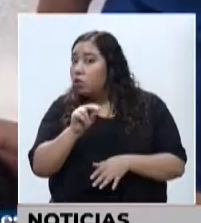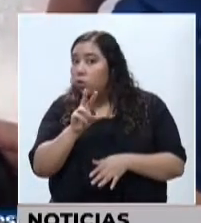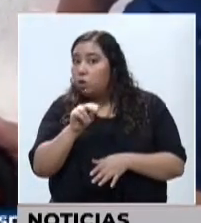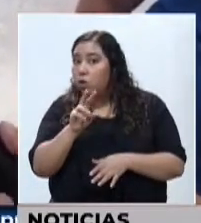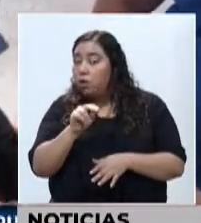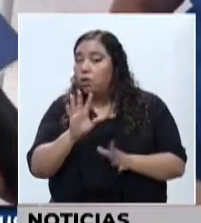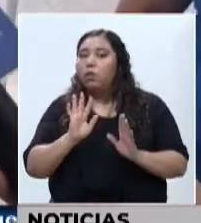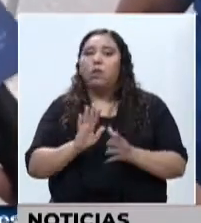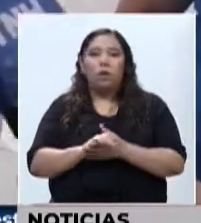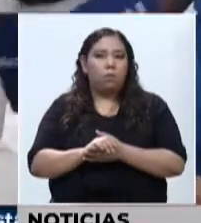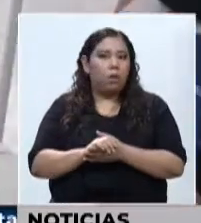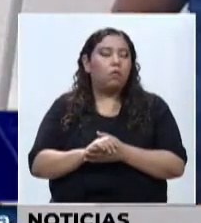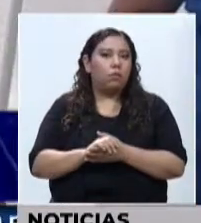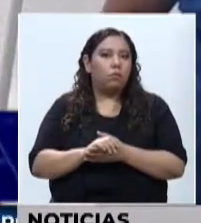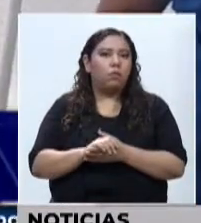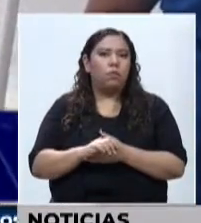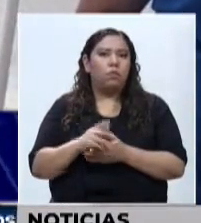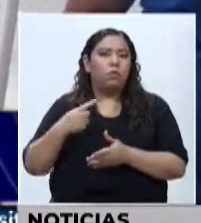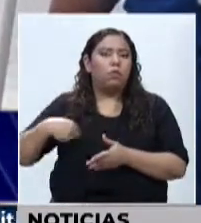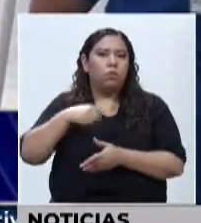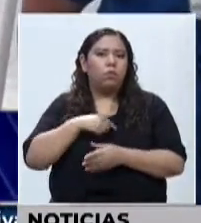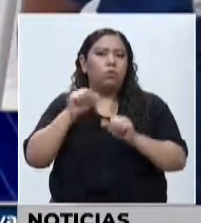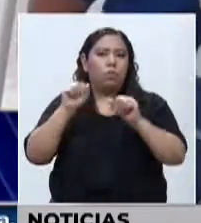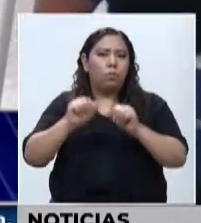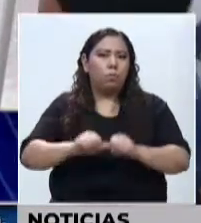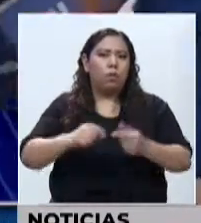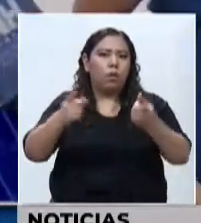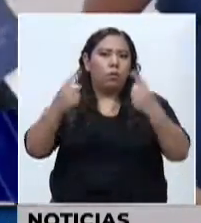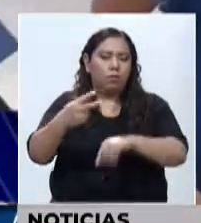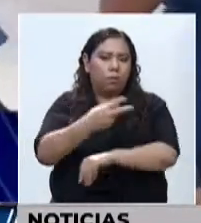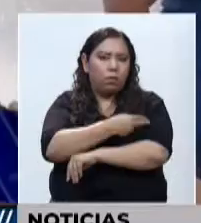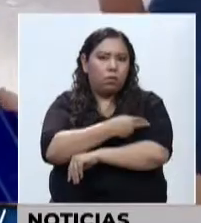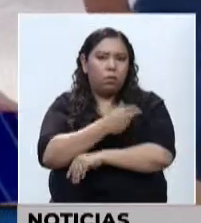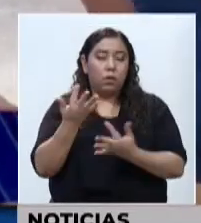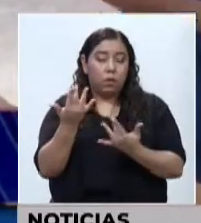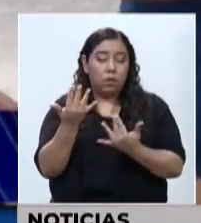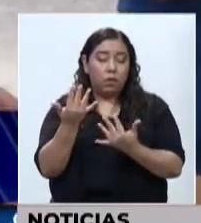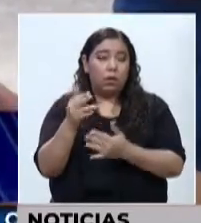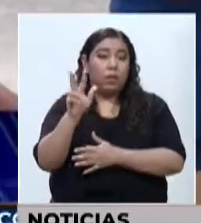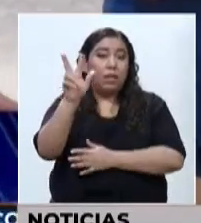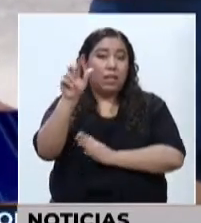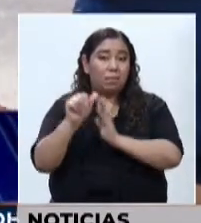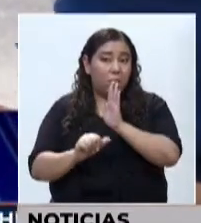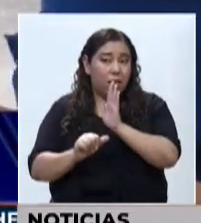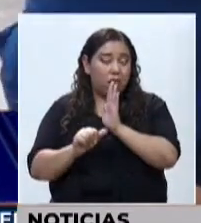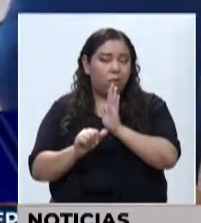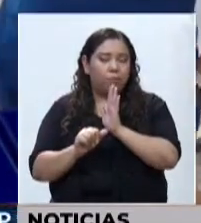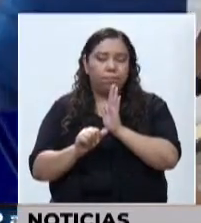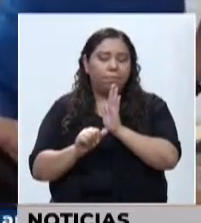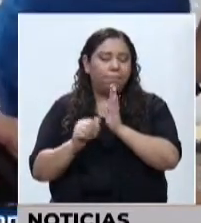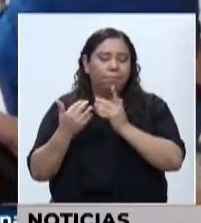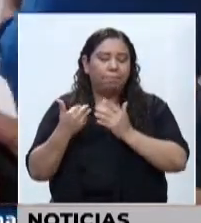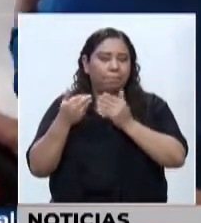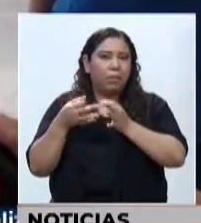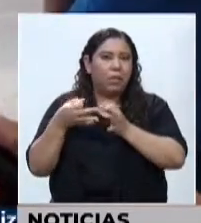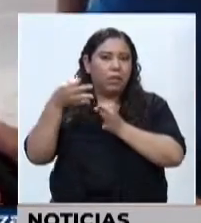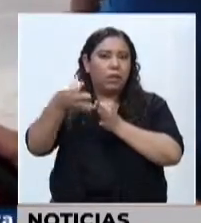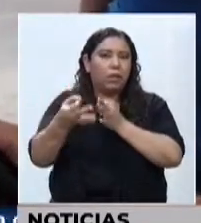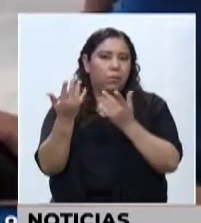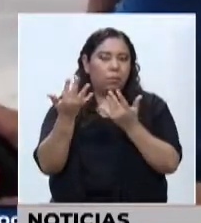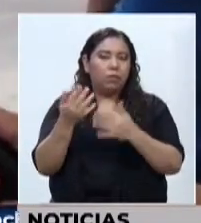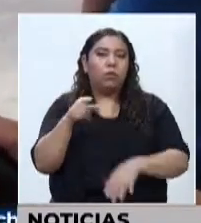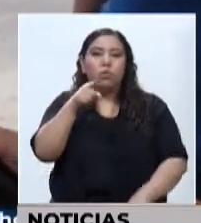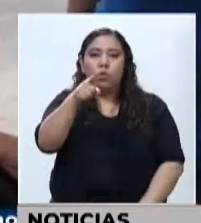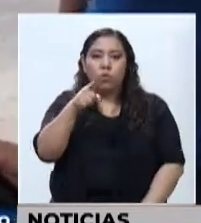lograr poner la vacuna. Si tiene la influenza, debe esperar tres meses. Sí, para lograr ponérsela. También le verificamos si ha tenido